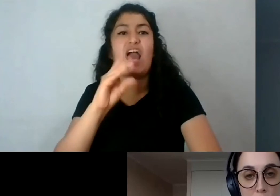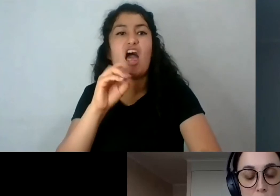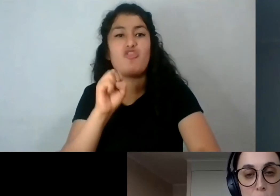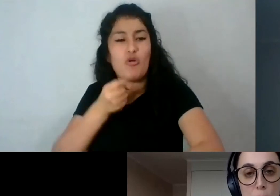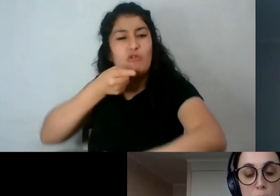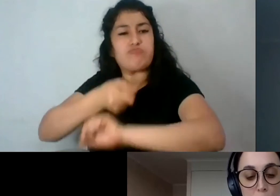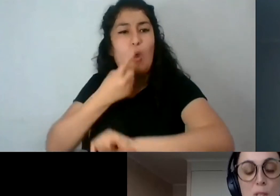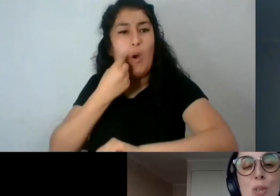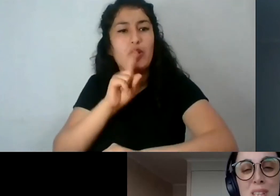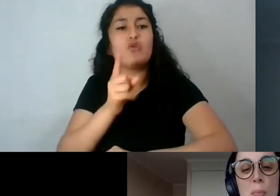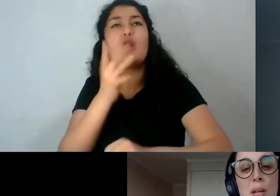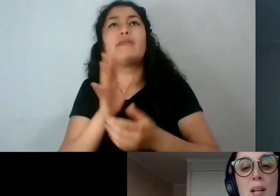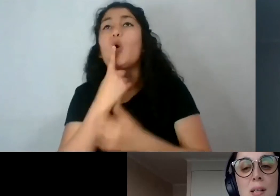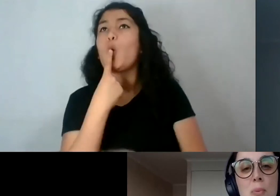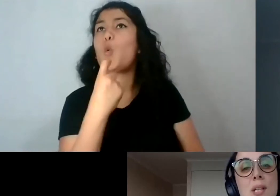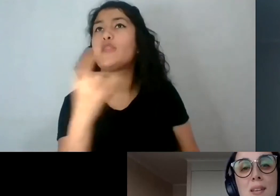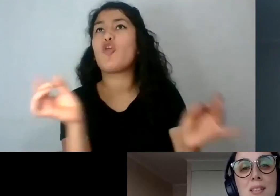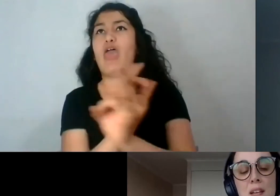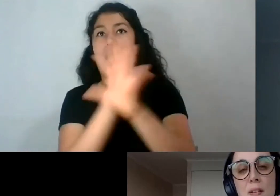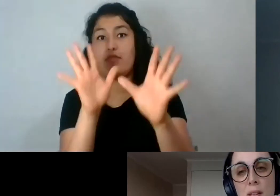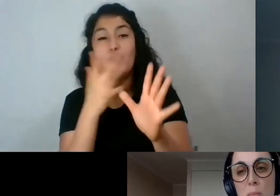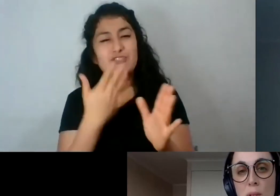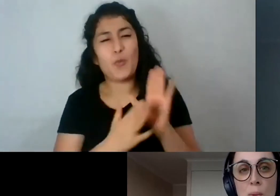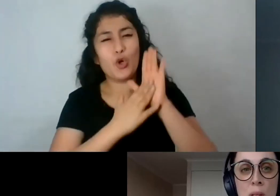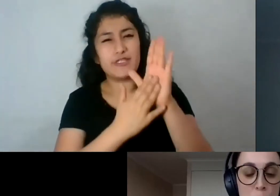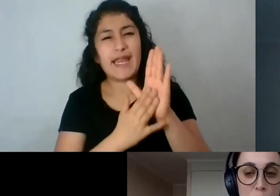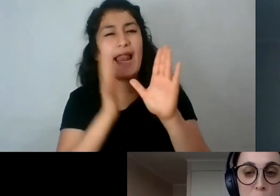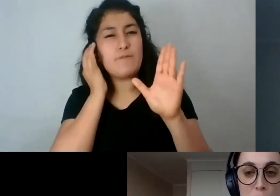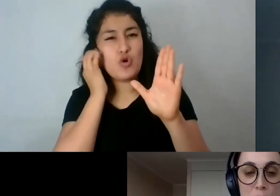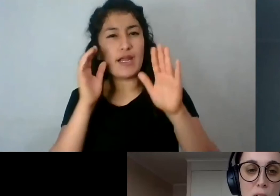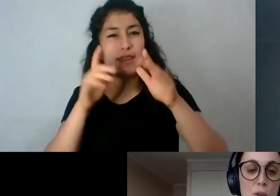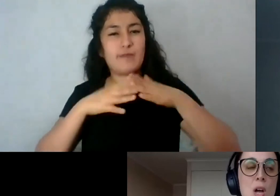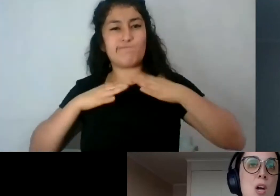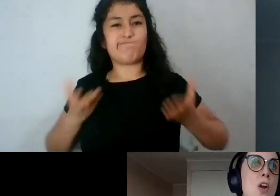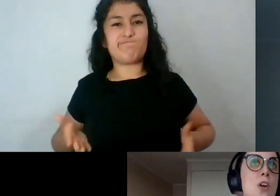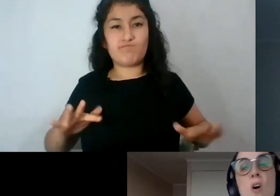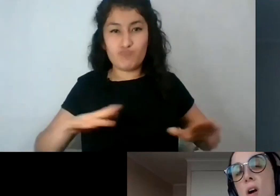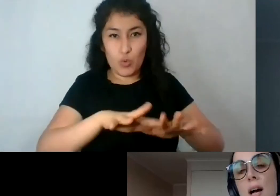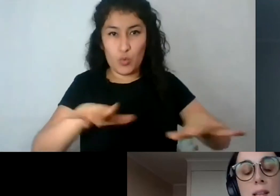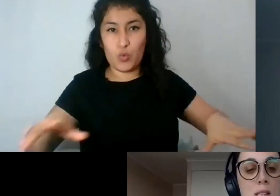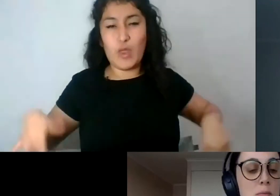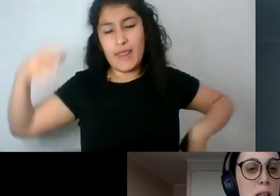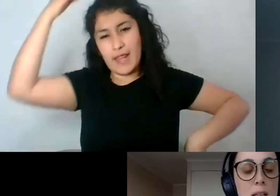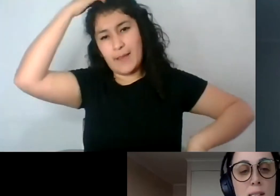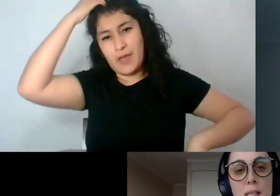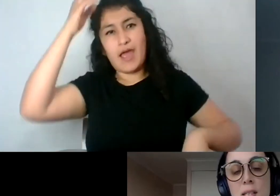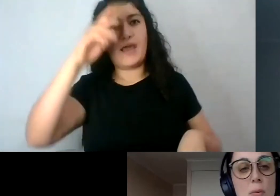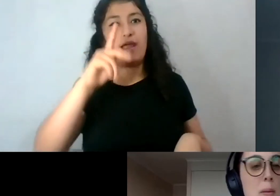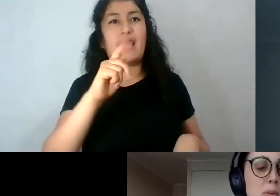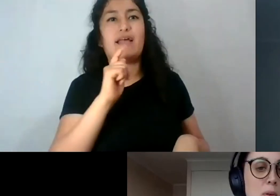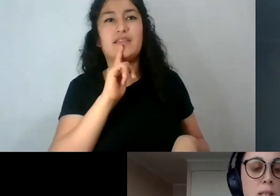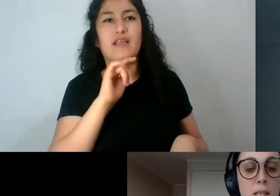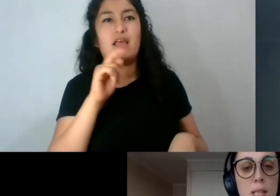hadas, ¿no? Y por eso quise poner el ejemplo de Katniss Everdeen, porque durante mucho tiempo se dijo no, Katniss viene a ser